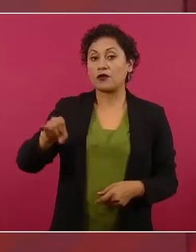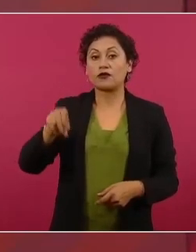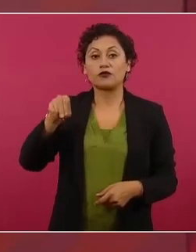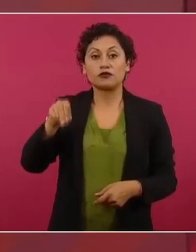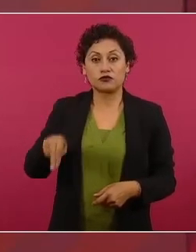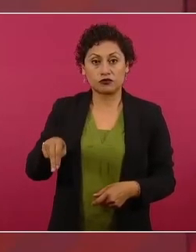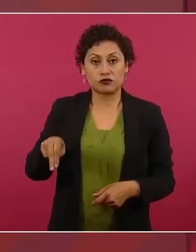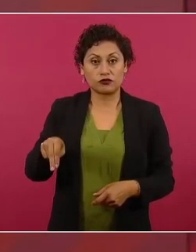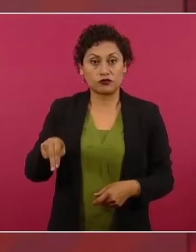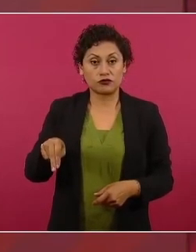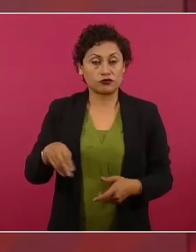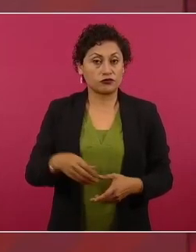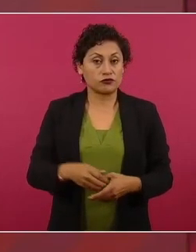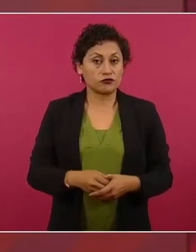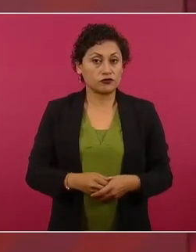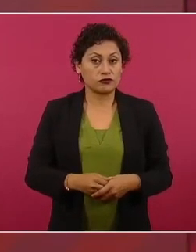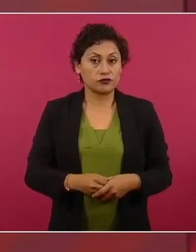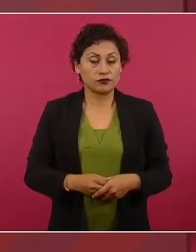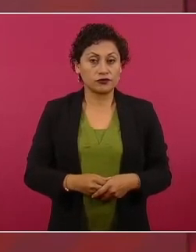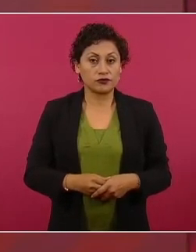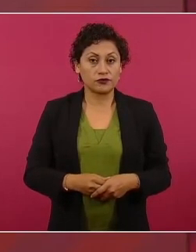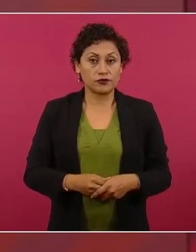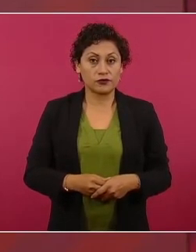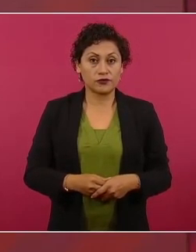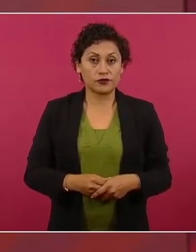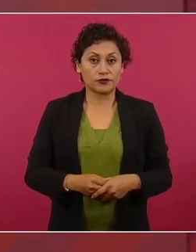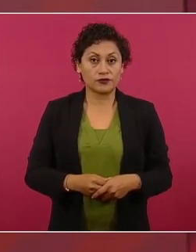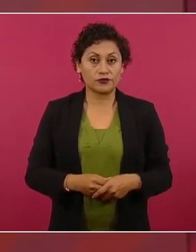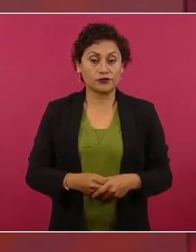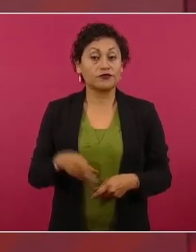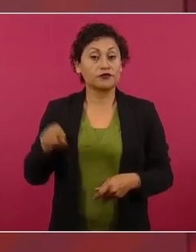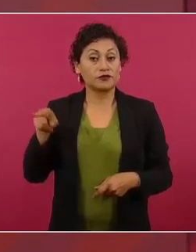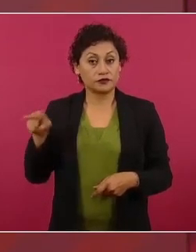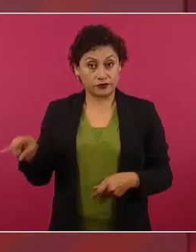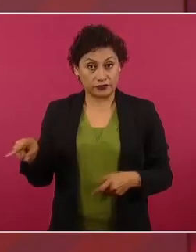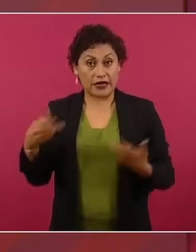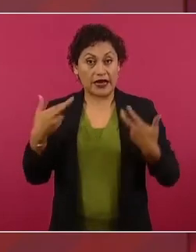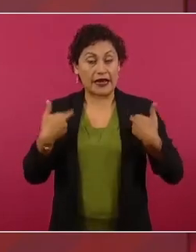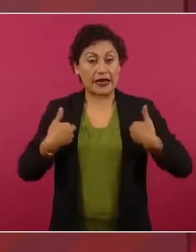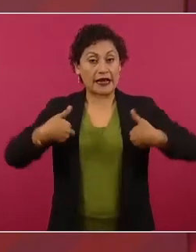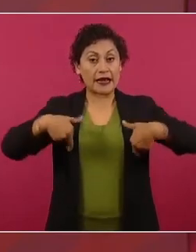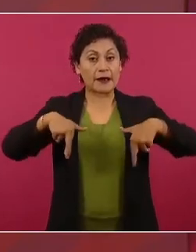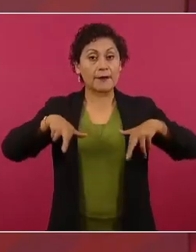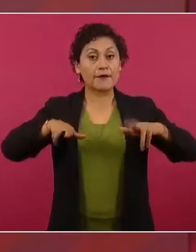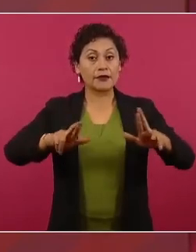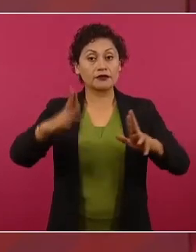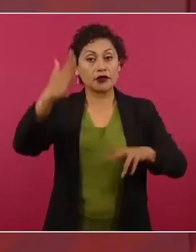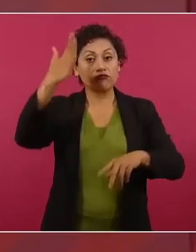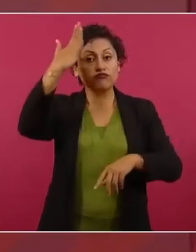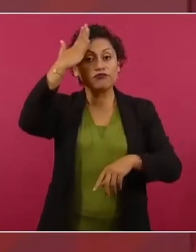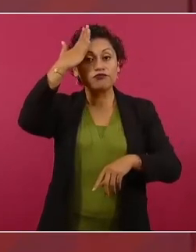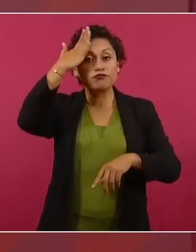el representante principal del Poder Judicial.